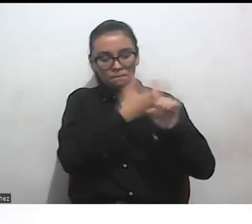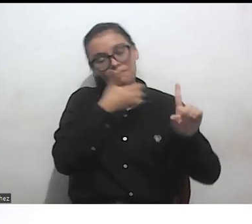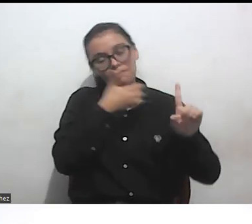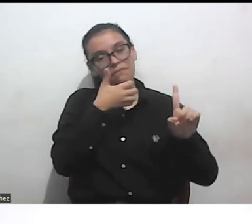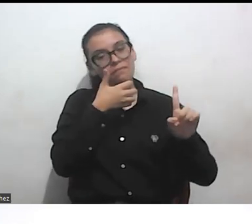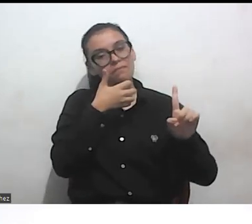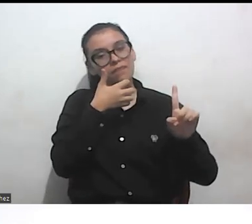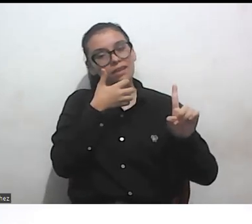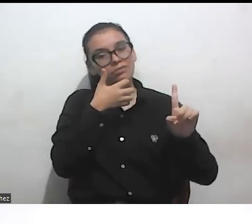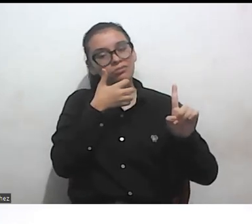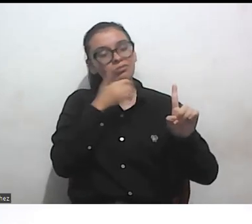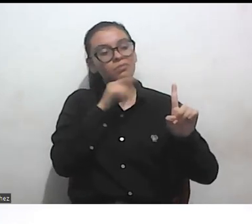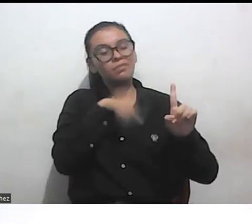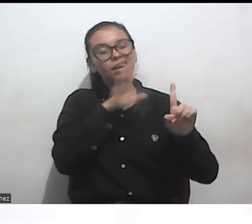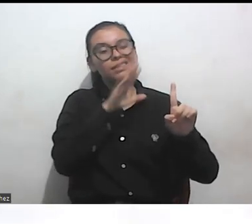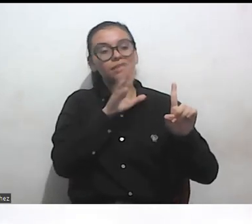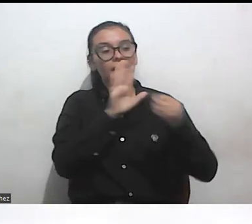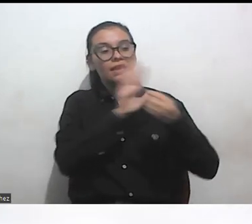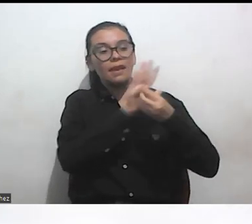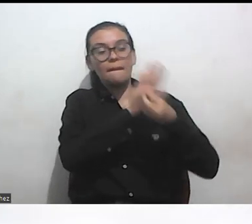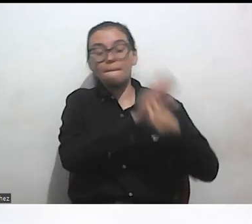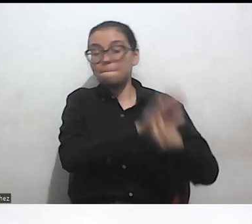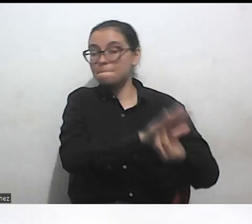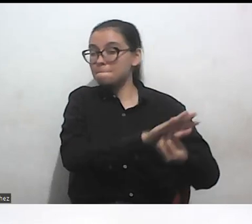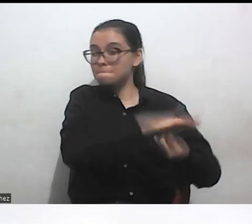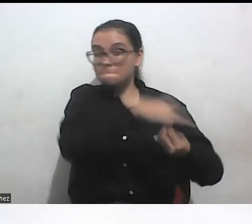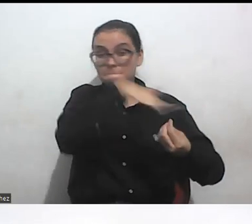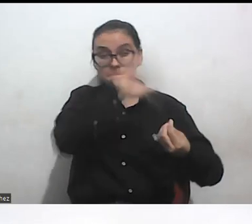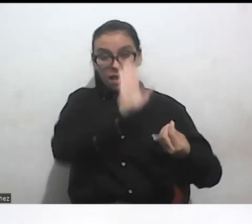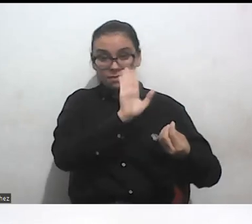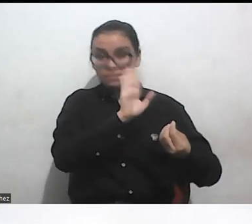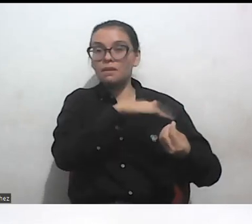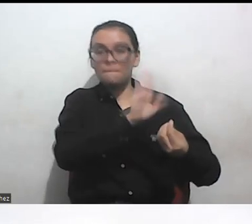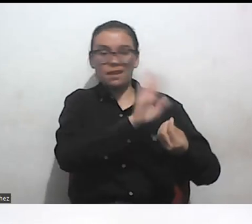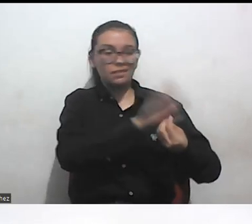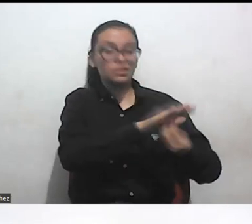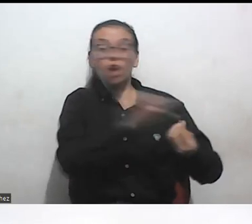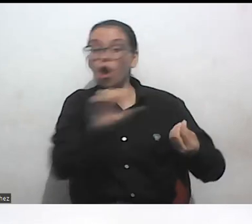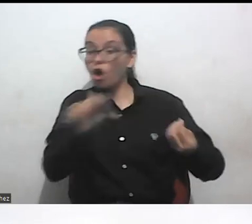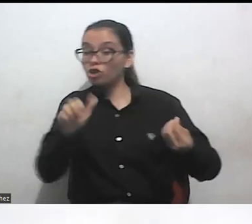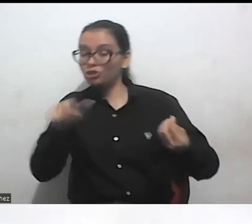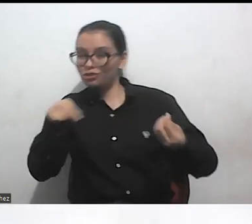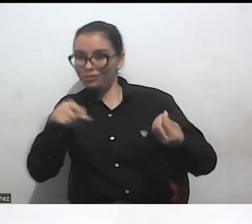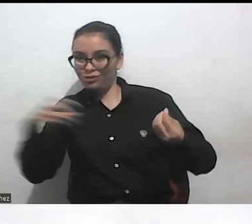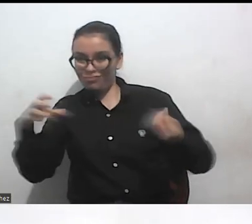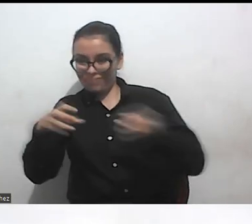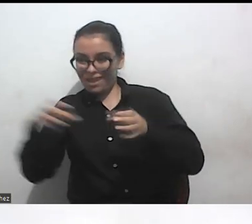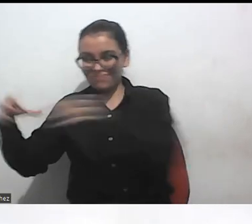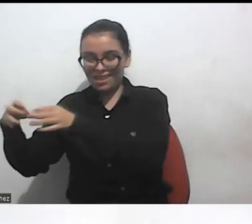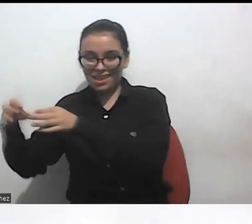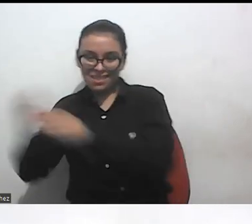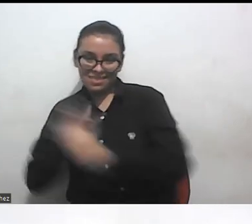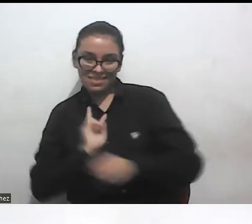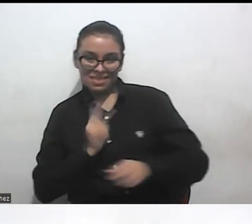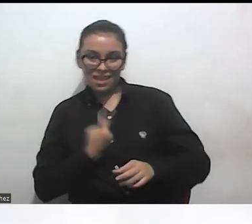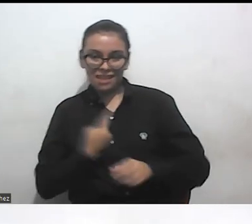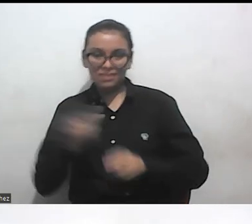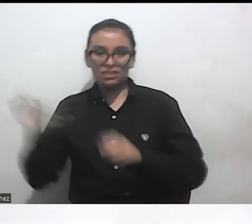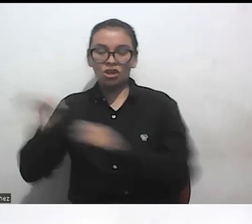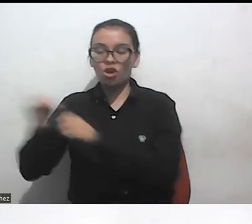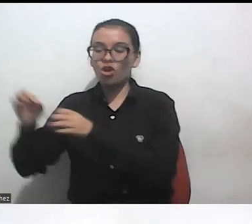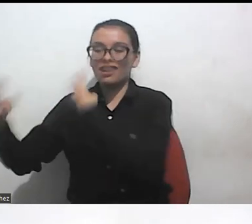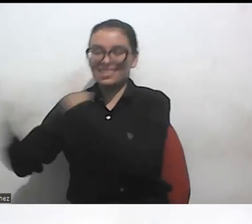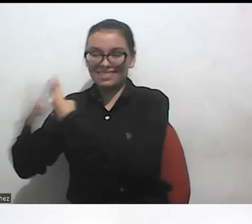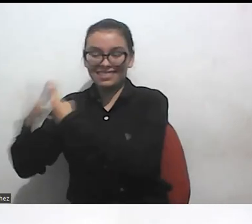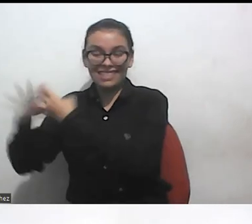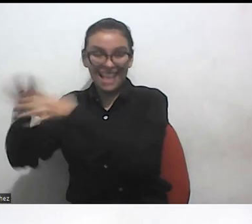de marginación aún más fuerte dentro de cada uno de estos grupos. Entonces ninguna persona en la cárcel, mejor